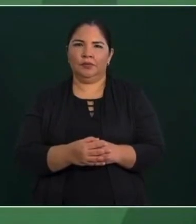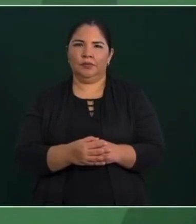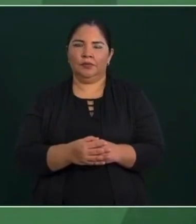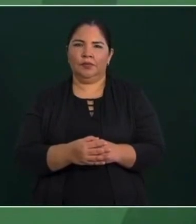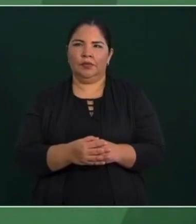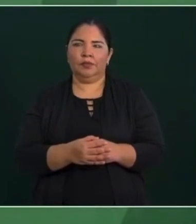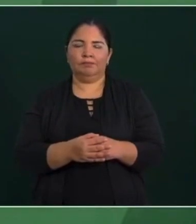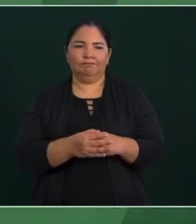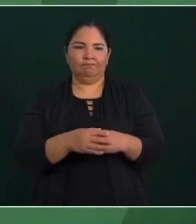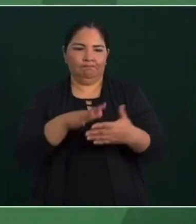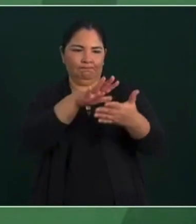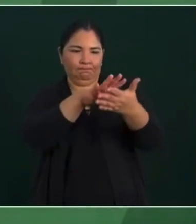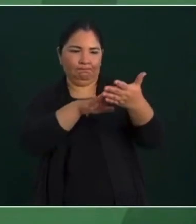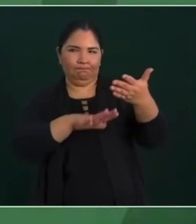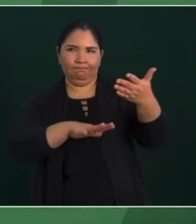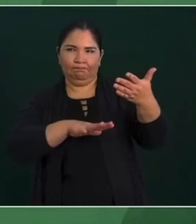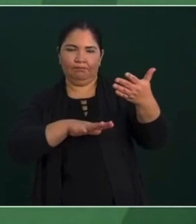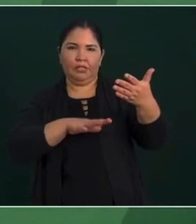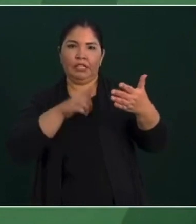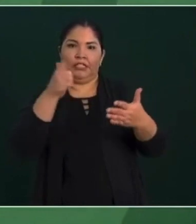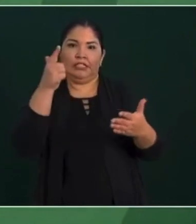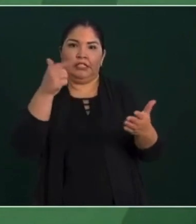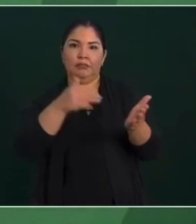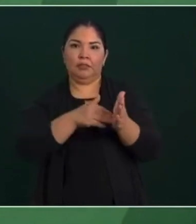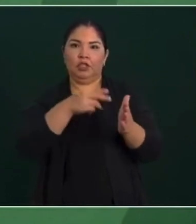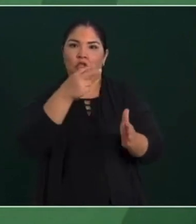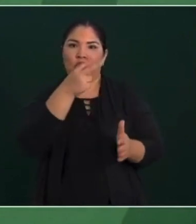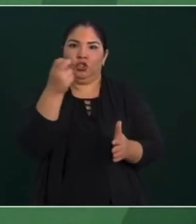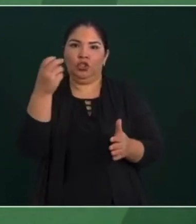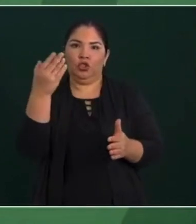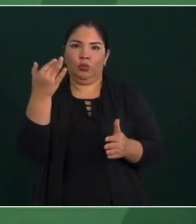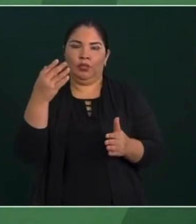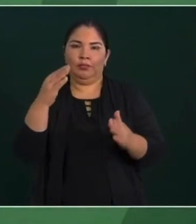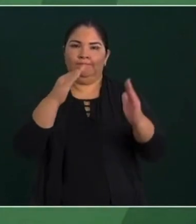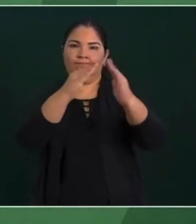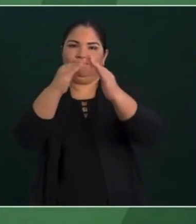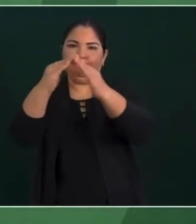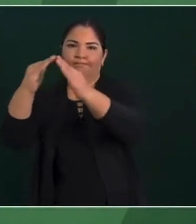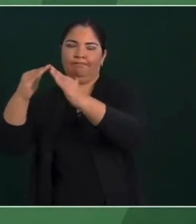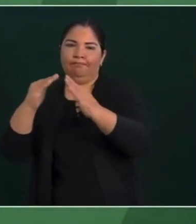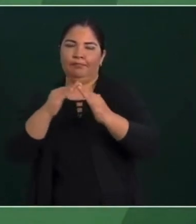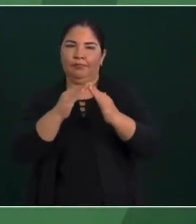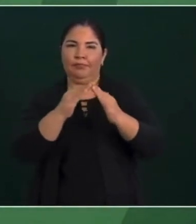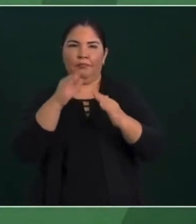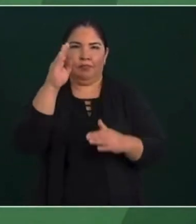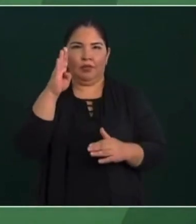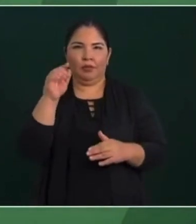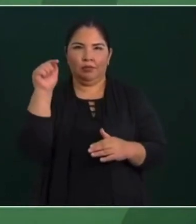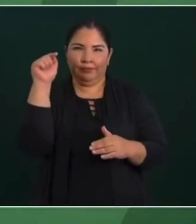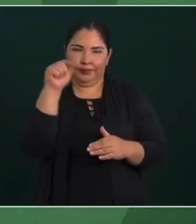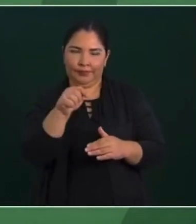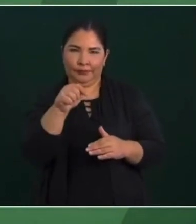acuerdo al censo, siete mil 250 viviendas tiene Badiraguato.